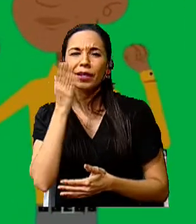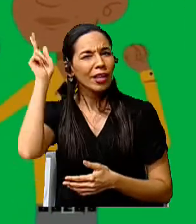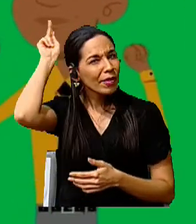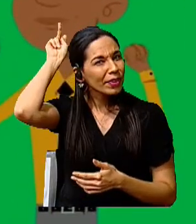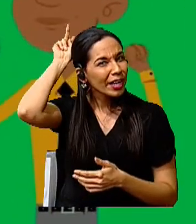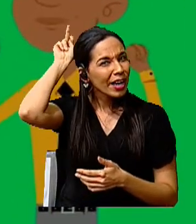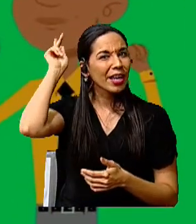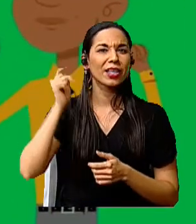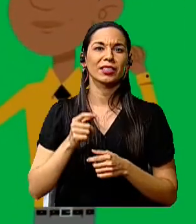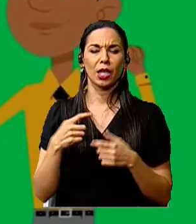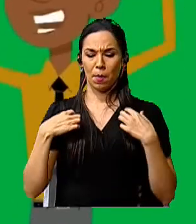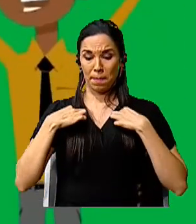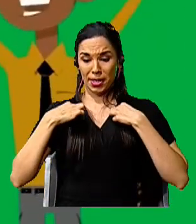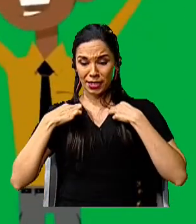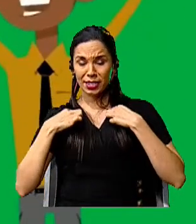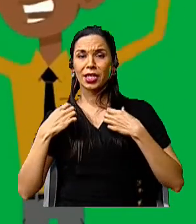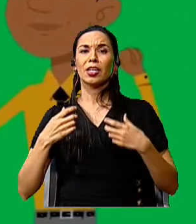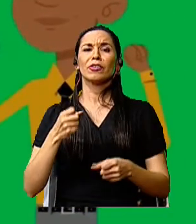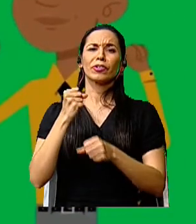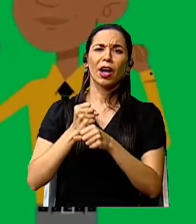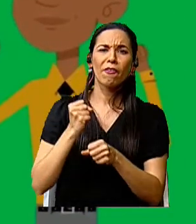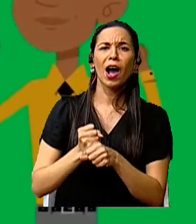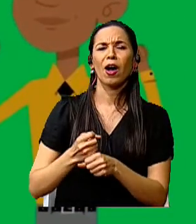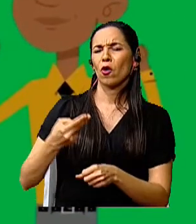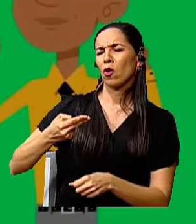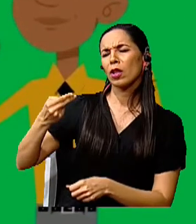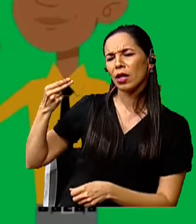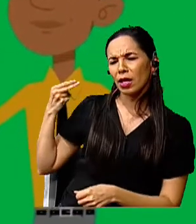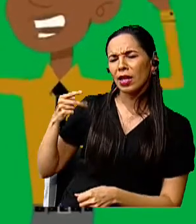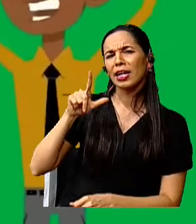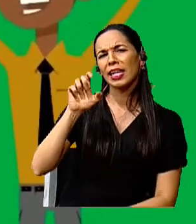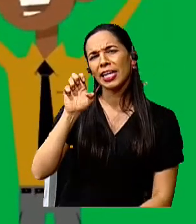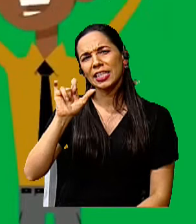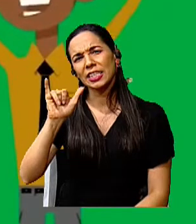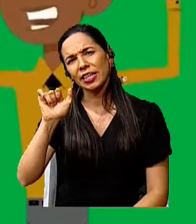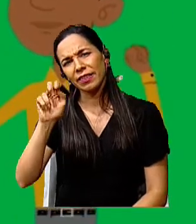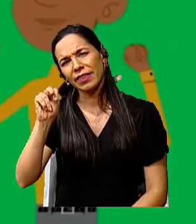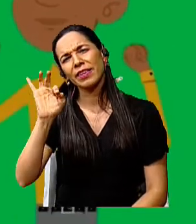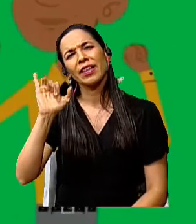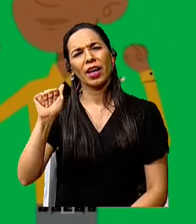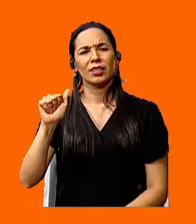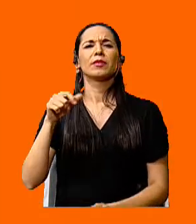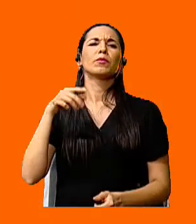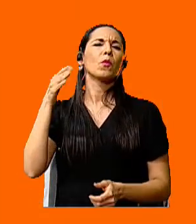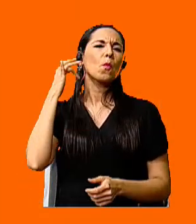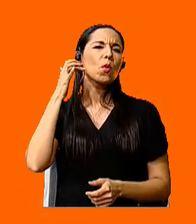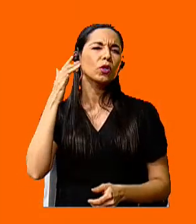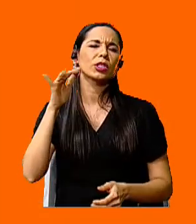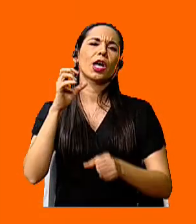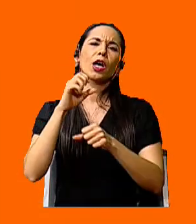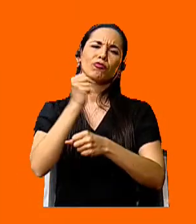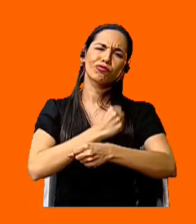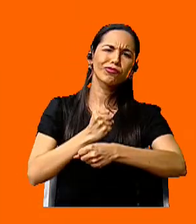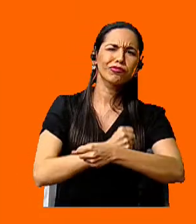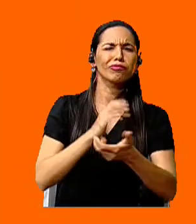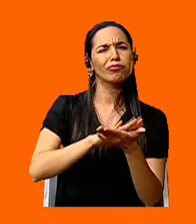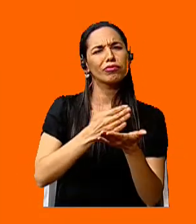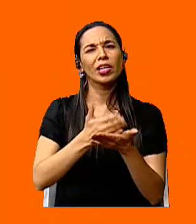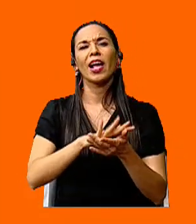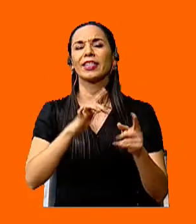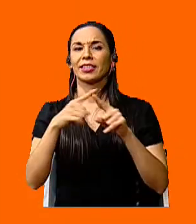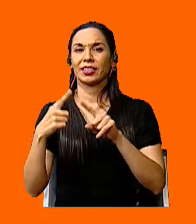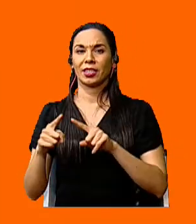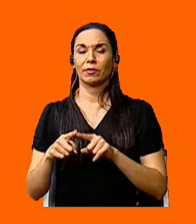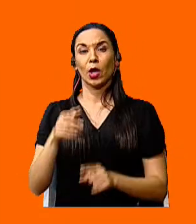vestidos, trabajos, leyendas, música, cocina, etc. El patrimonio cultural